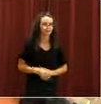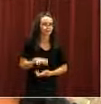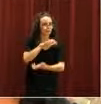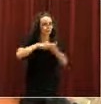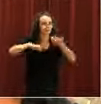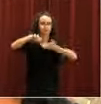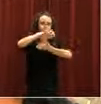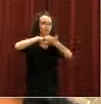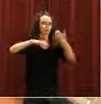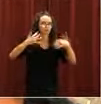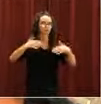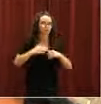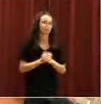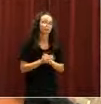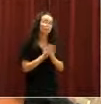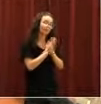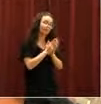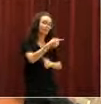Hagan el favor de sentarse.